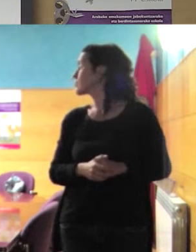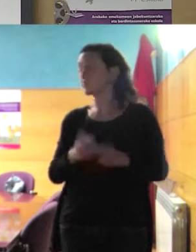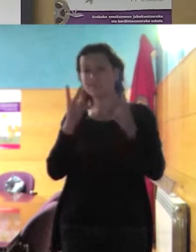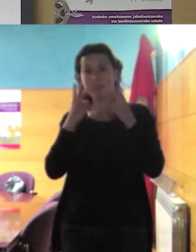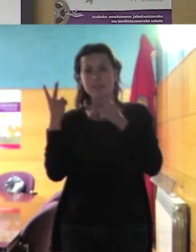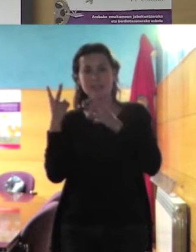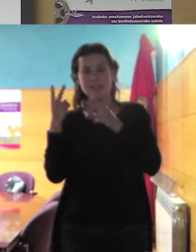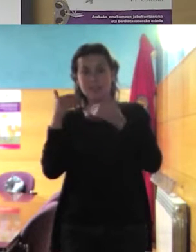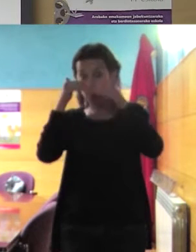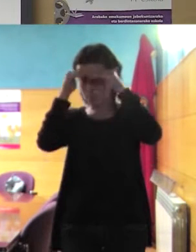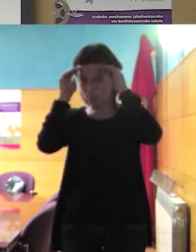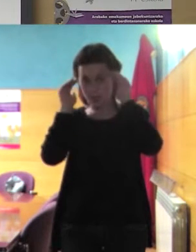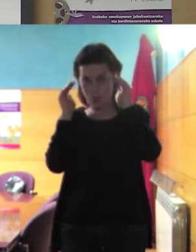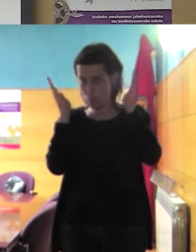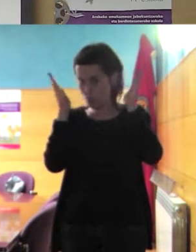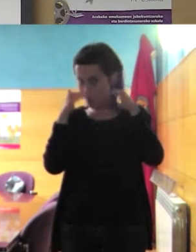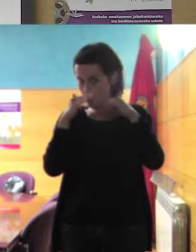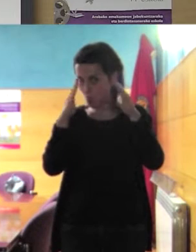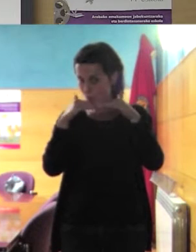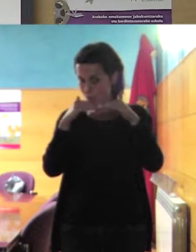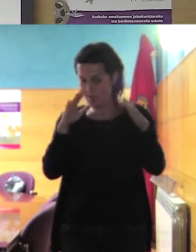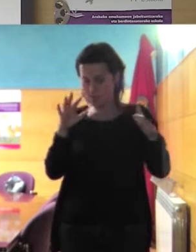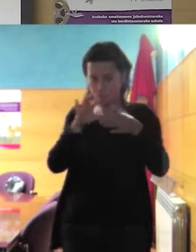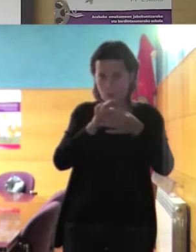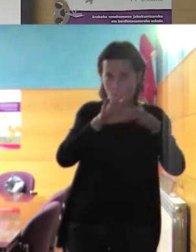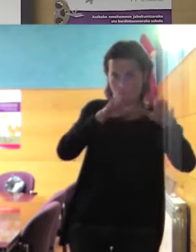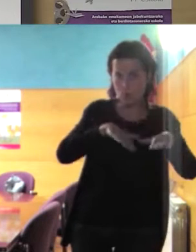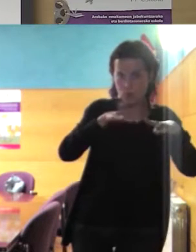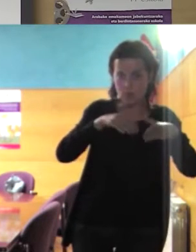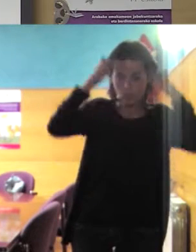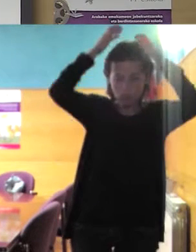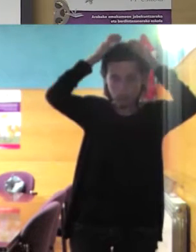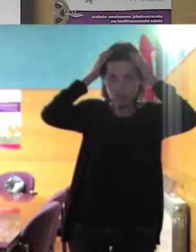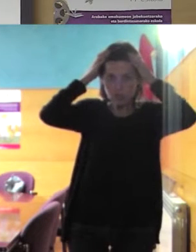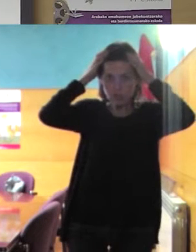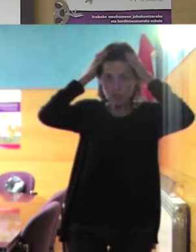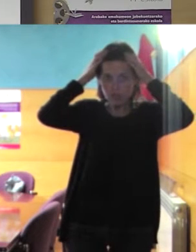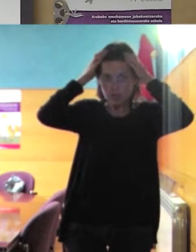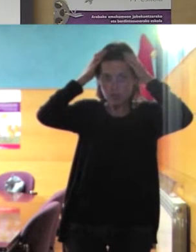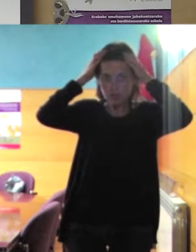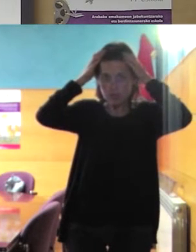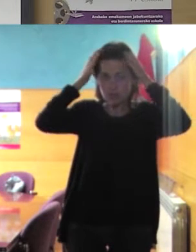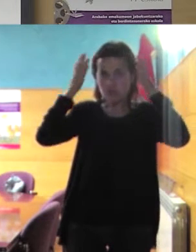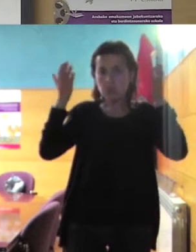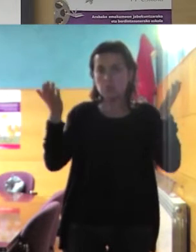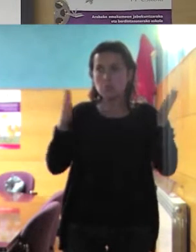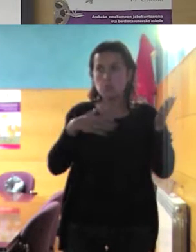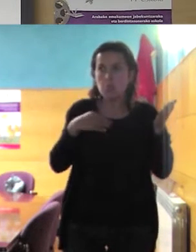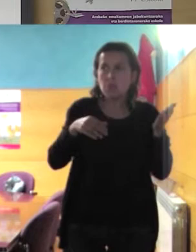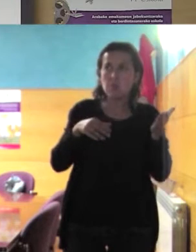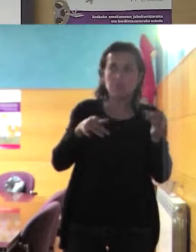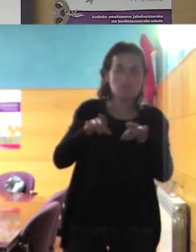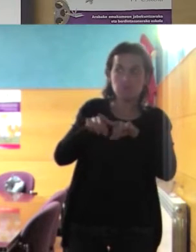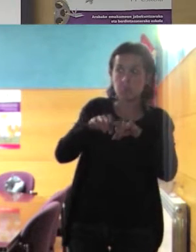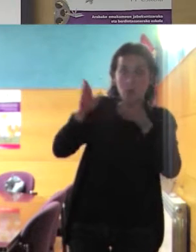un pañuelo que se identifica con la cultura musulmana con lo cual seguramente puede pasar sin ser criticada